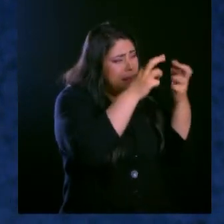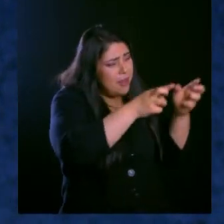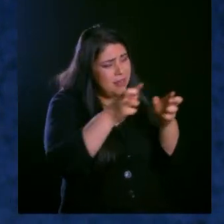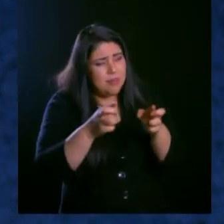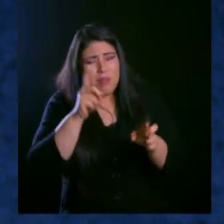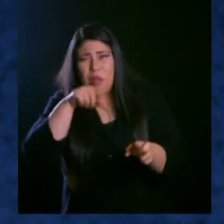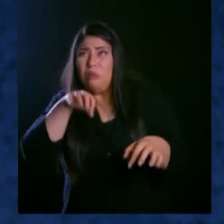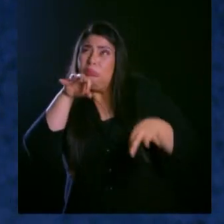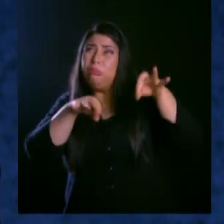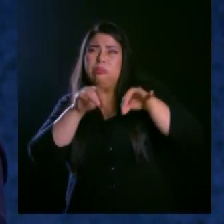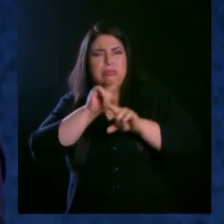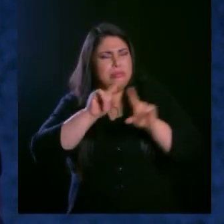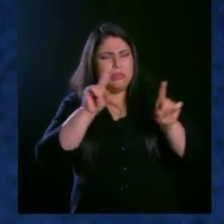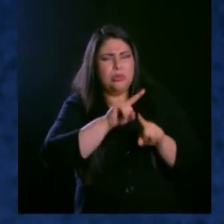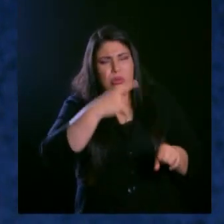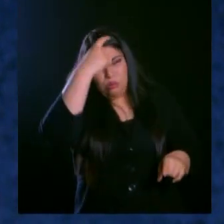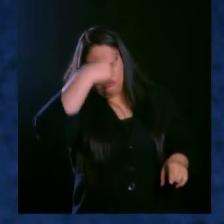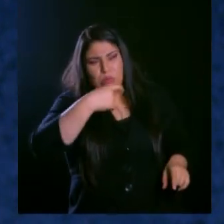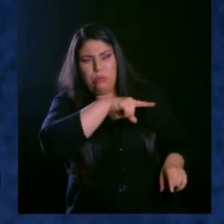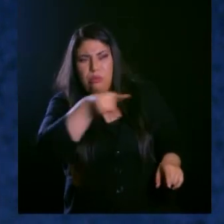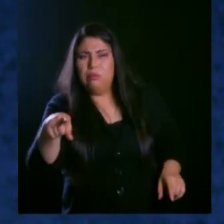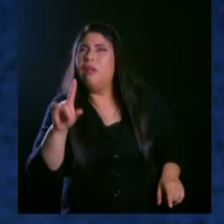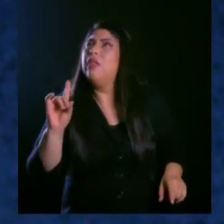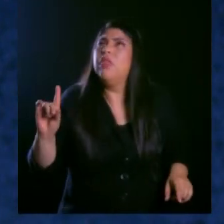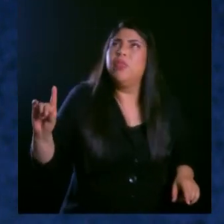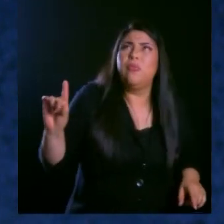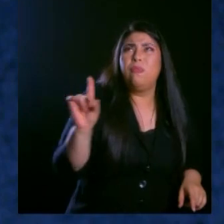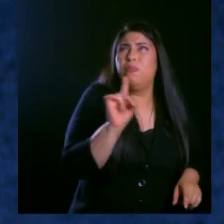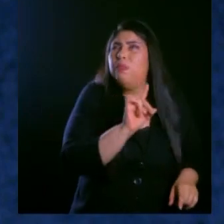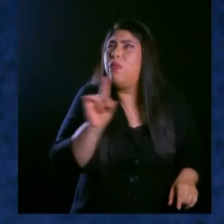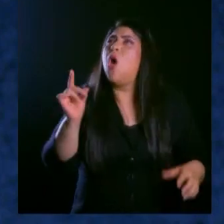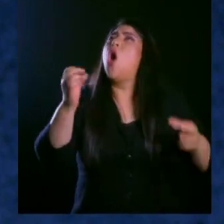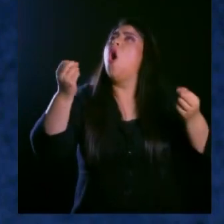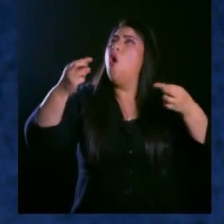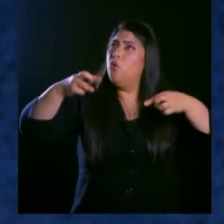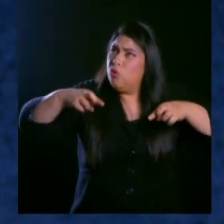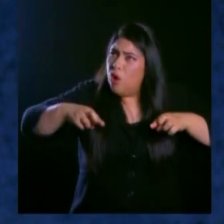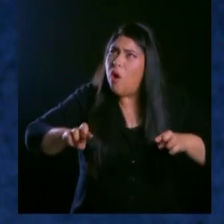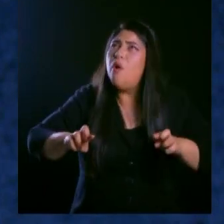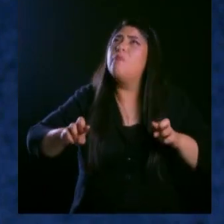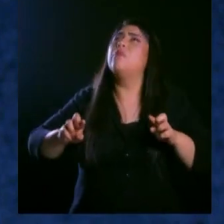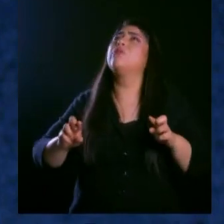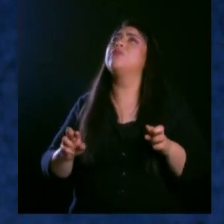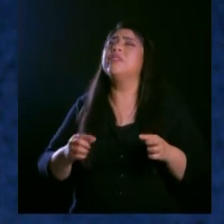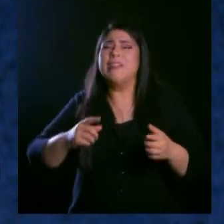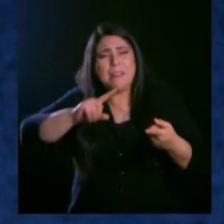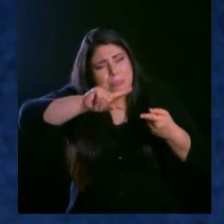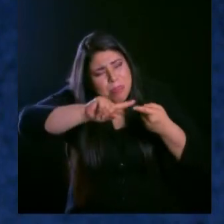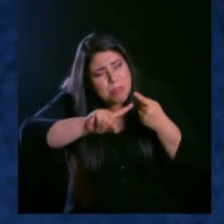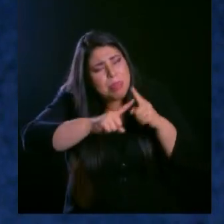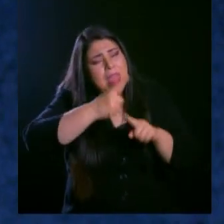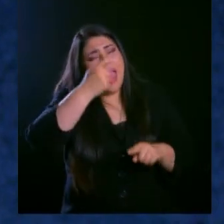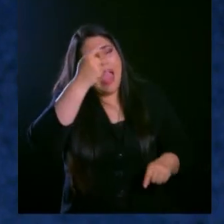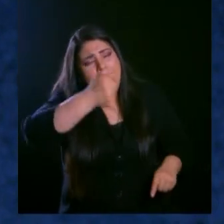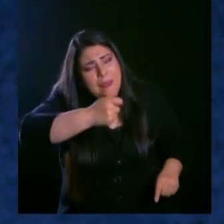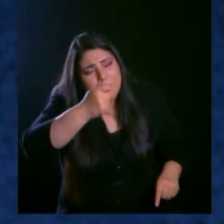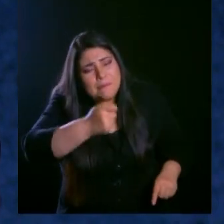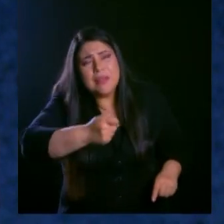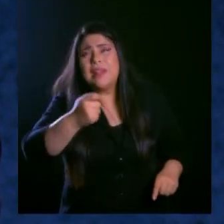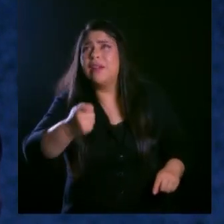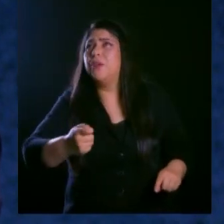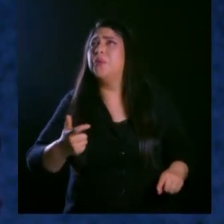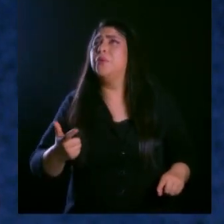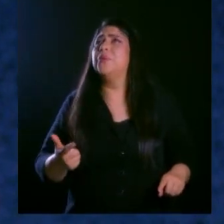no juzgar, de no condenar, sino que dar una segunda oportunidad de estar presente, de ser amigo para el que por veces no es amigo para